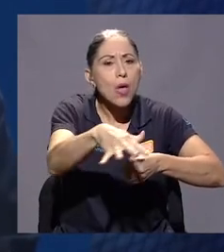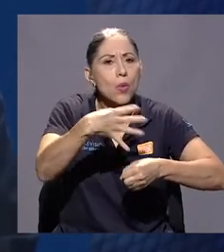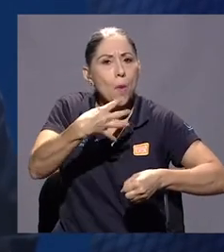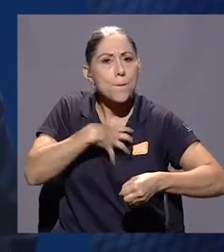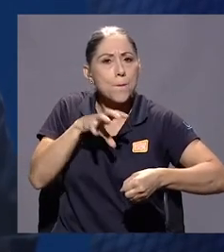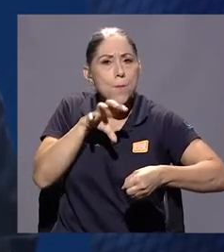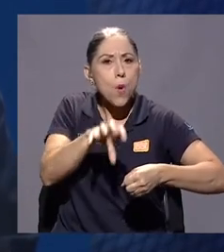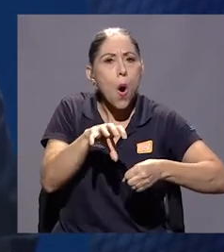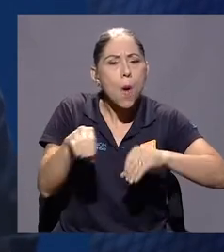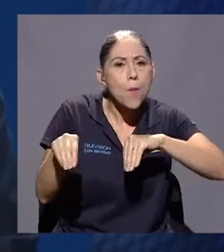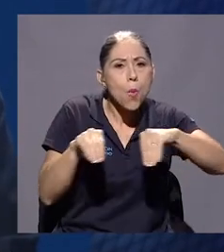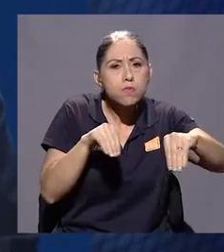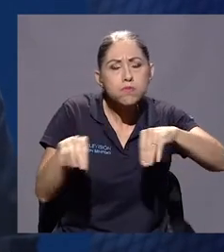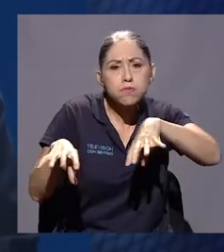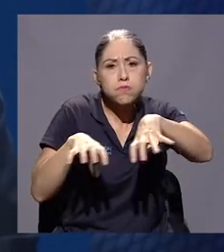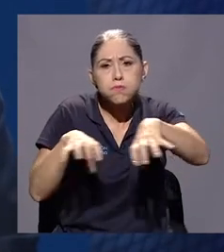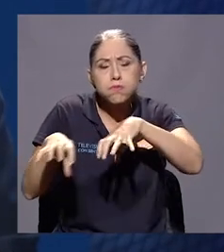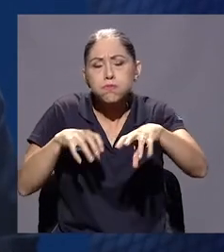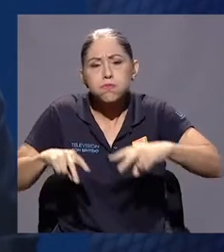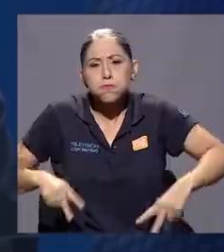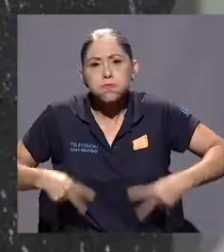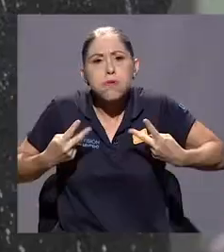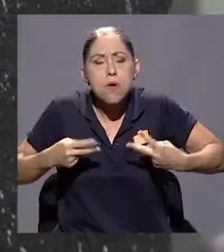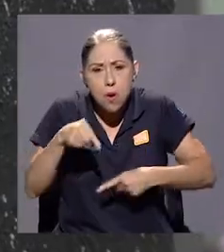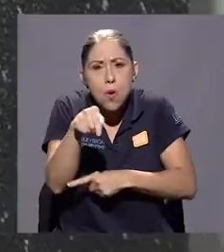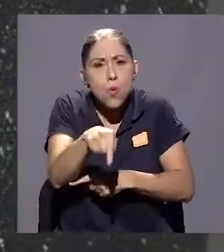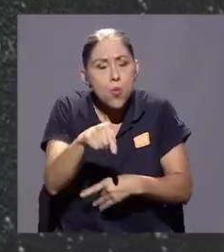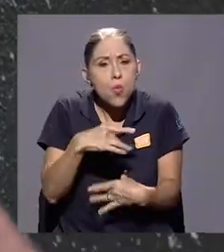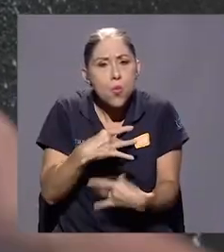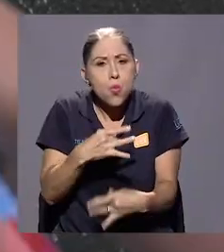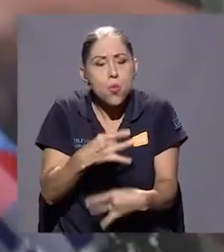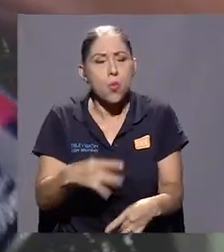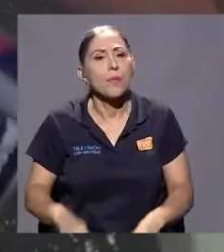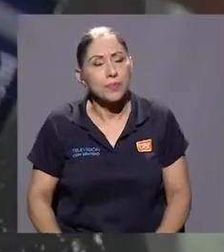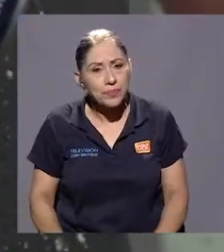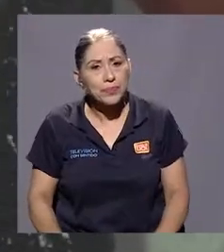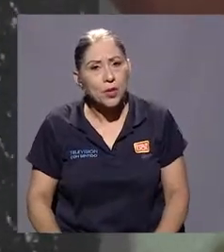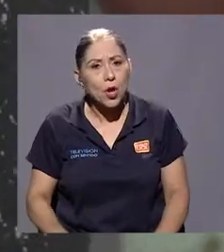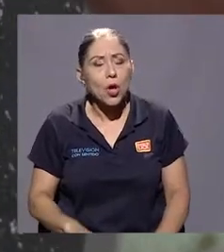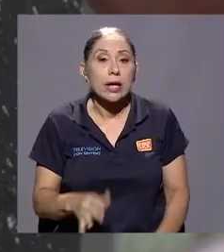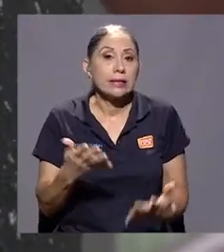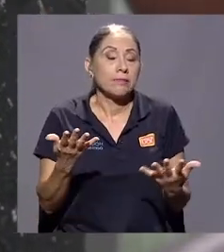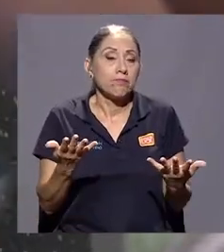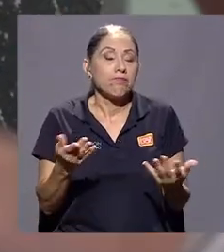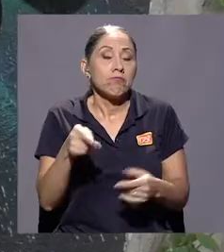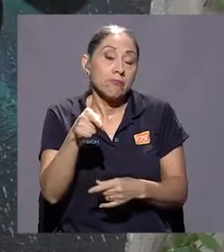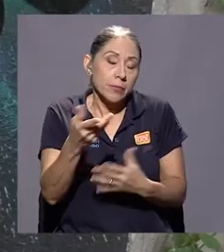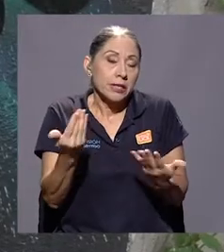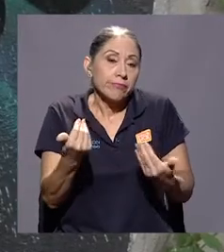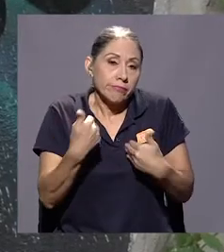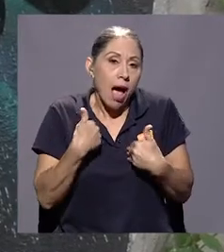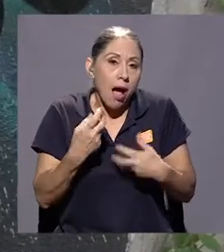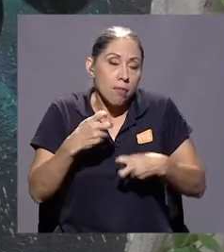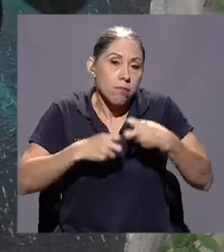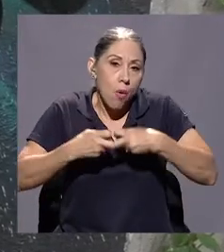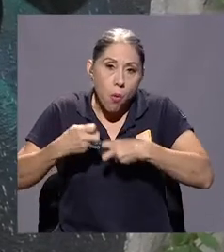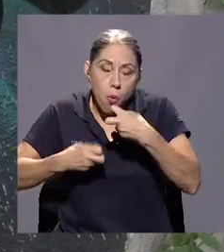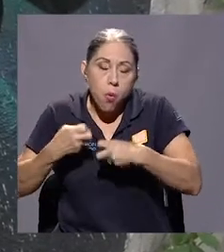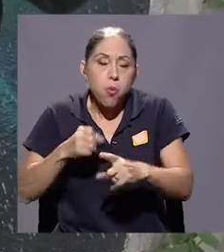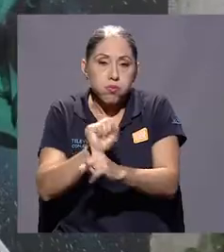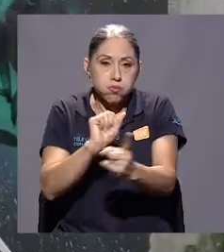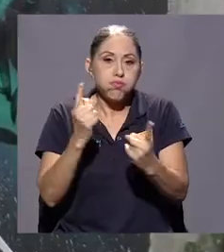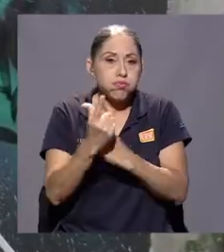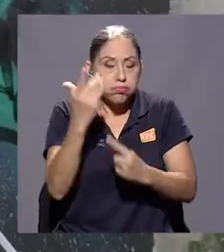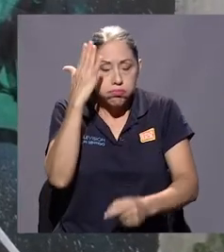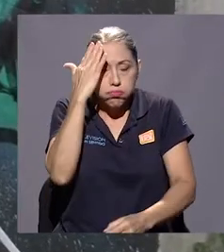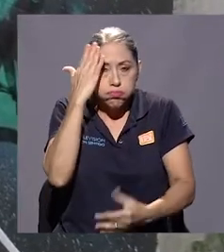su propia vida. Tiene una dinámica muy interesante. No solo que, bueno, hay problemas evidentes sociales,